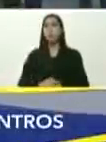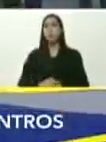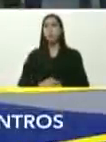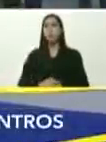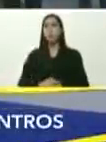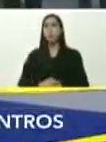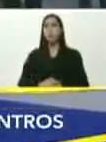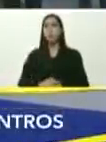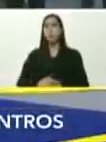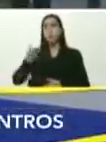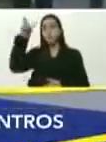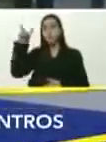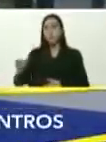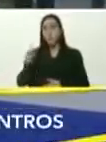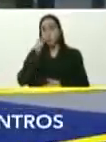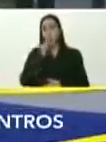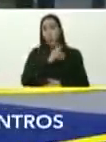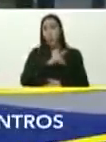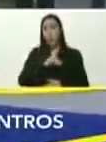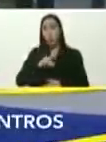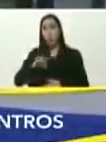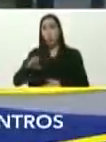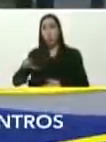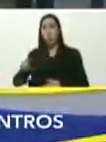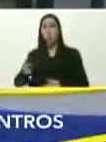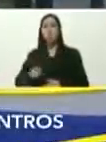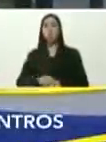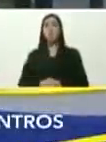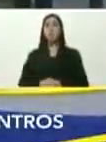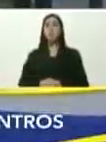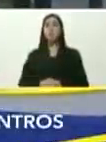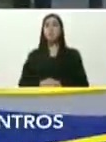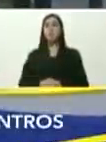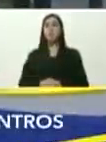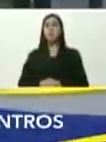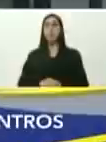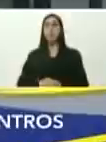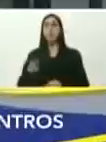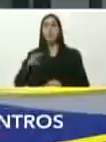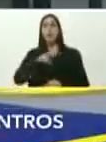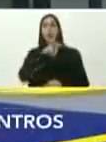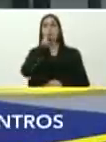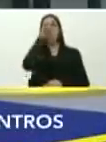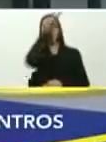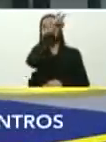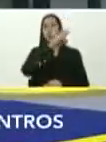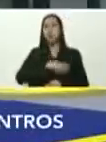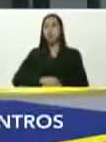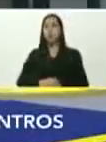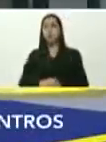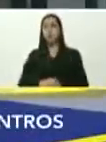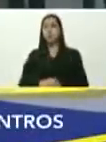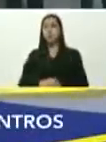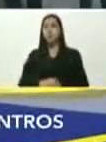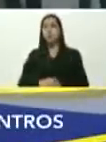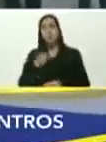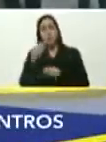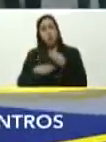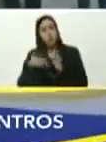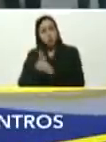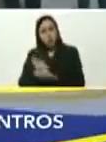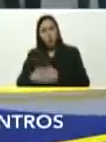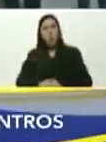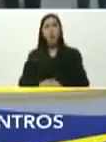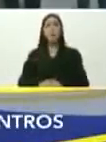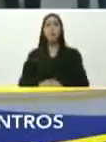Rodolfo, Marcos, Torres, en el Calvario, en las obras históricas,